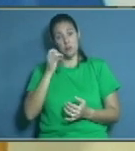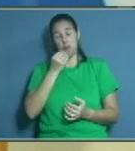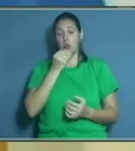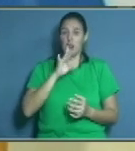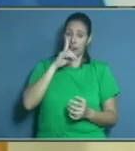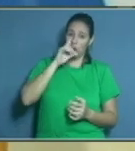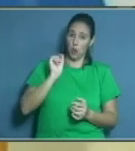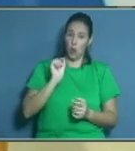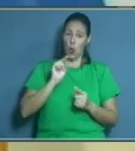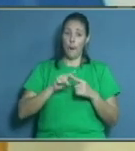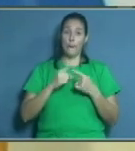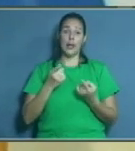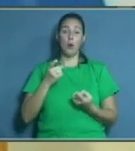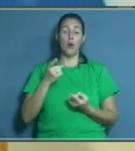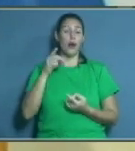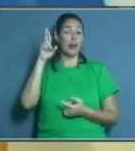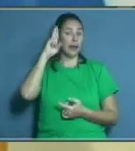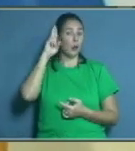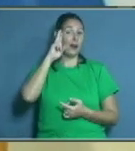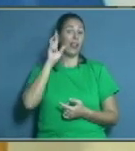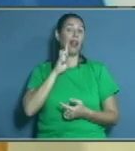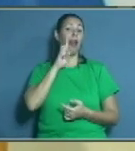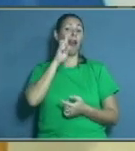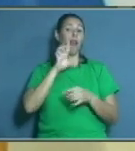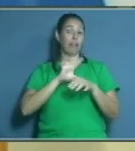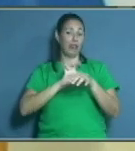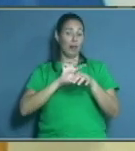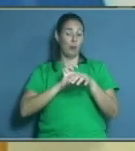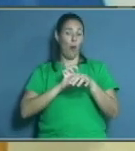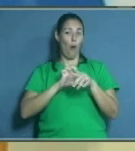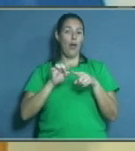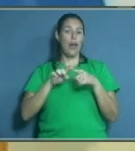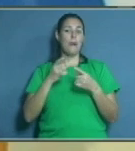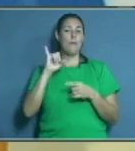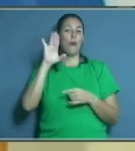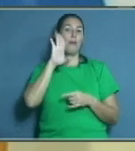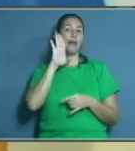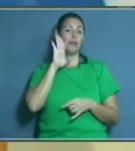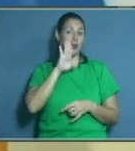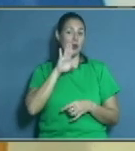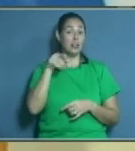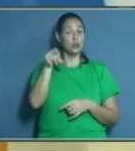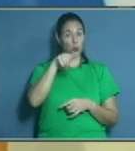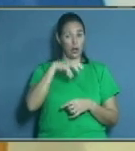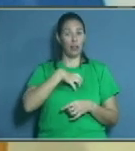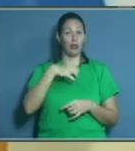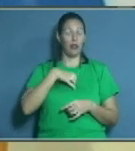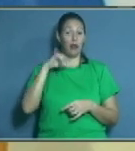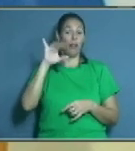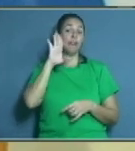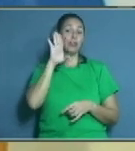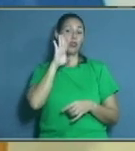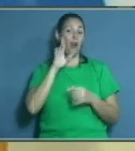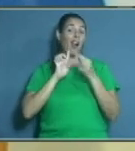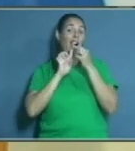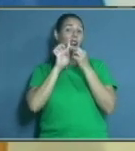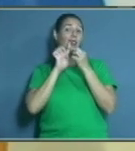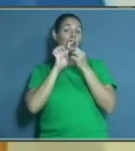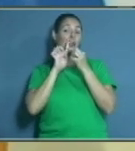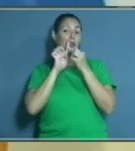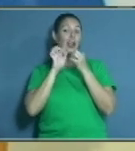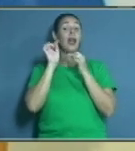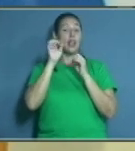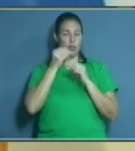dental es producida por bacterias. Ciertamente, cierto. Y si usted tiene en su boca caries dental, tiene una sexis bucal, por